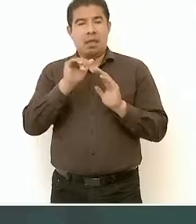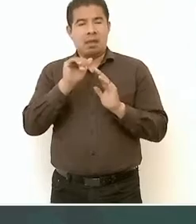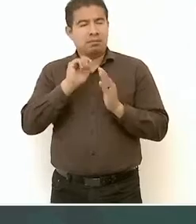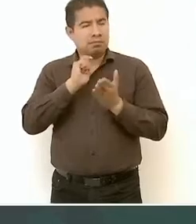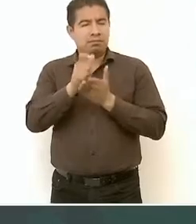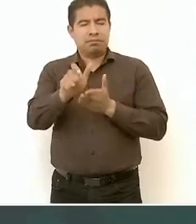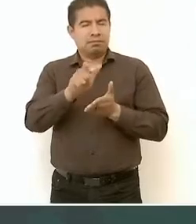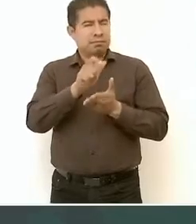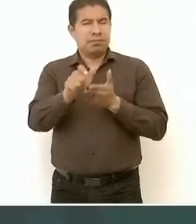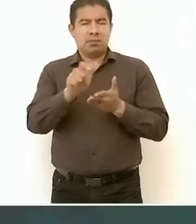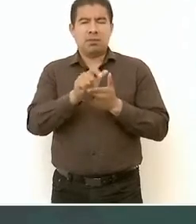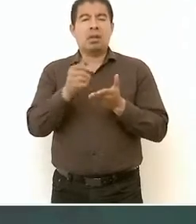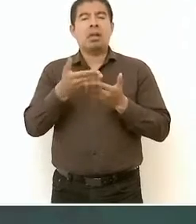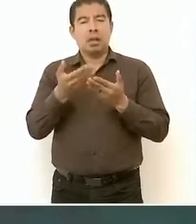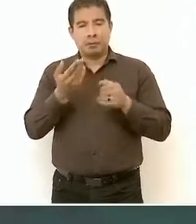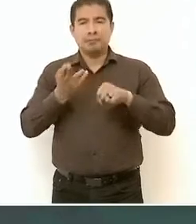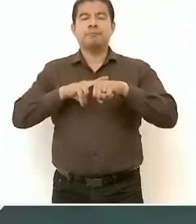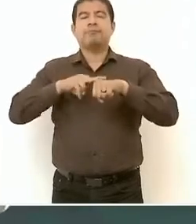aumentando.